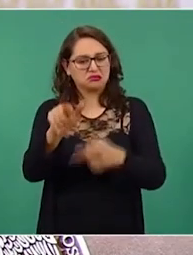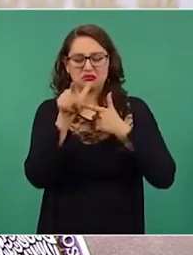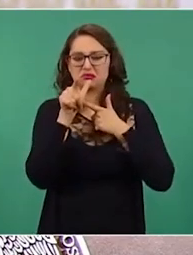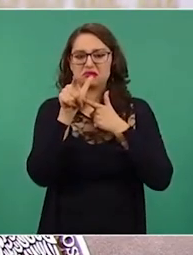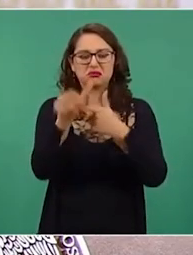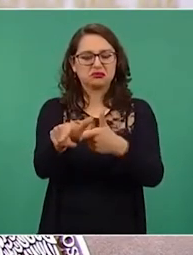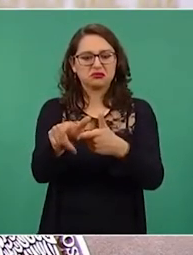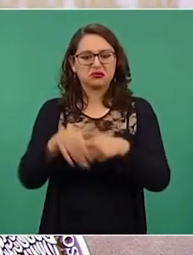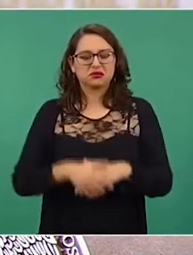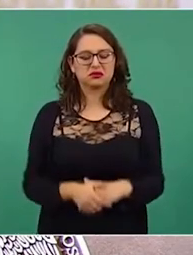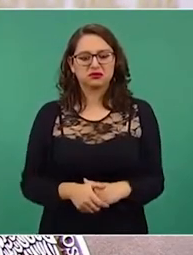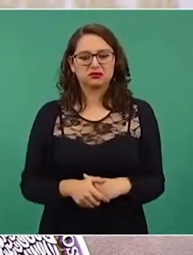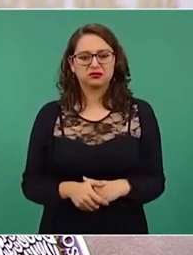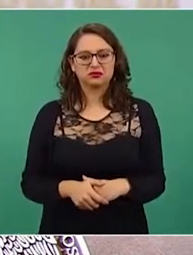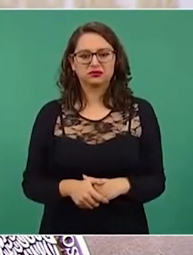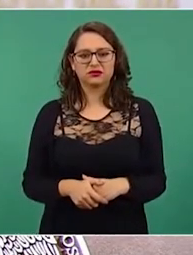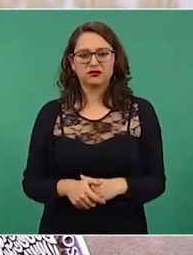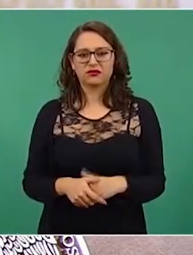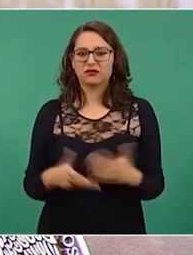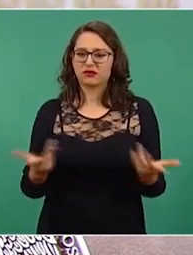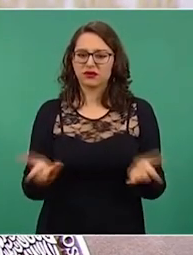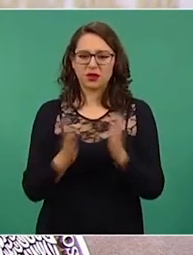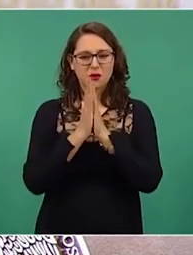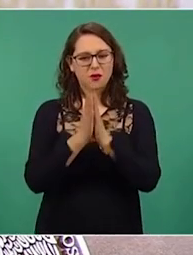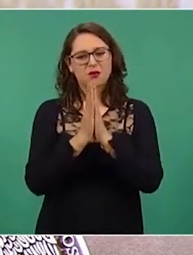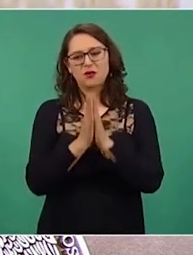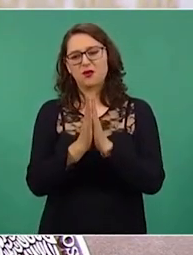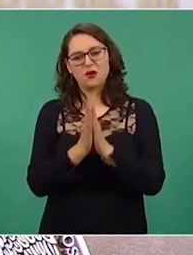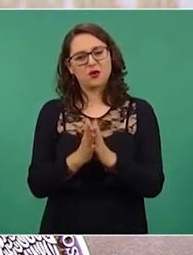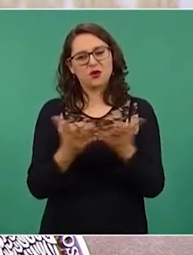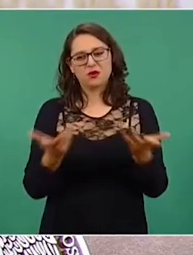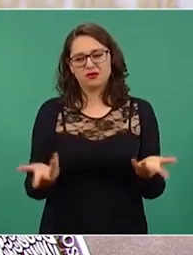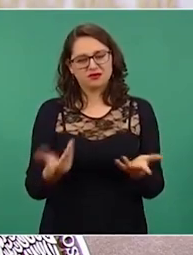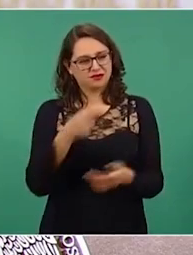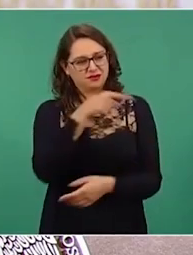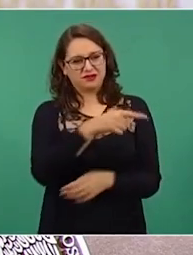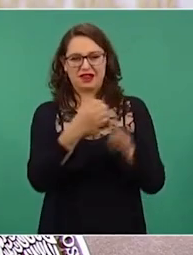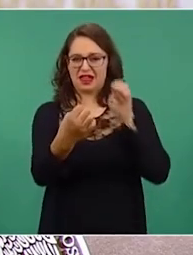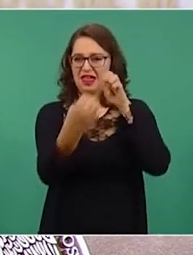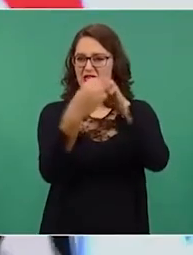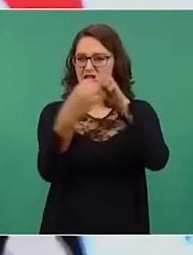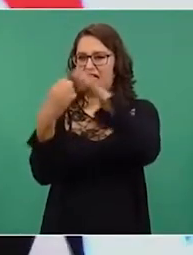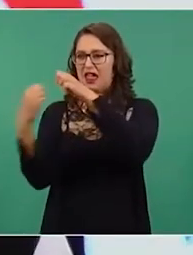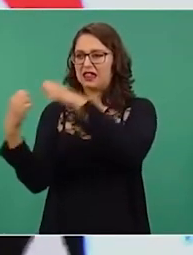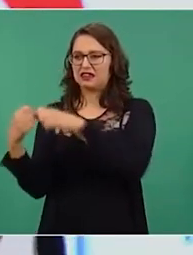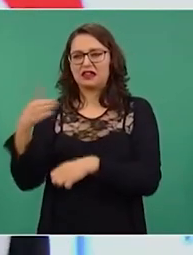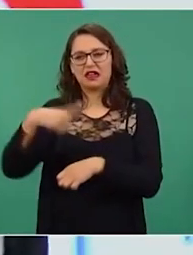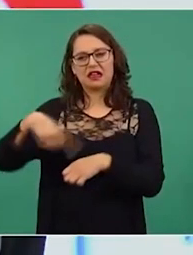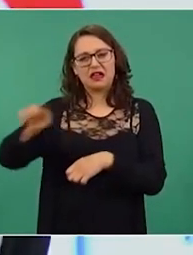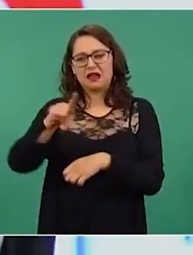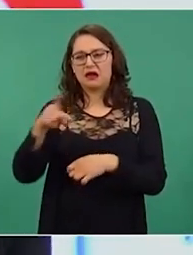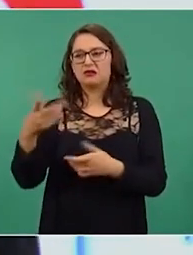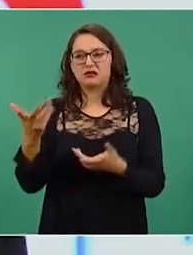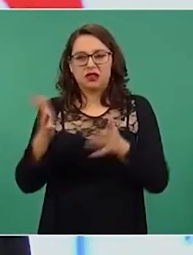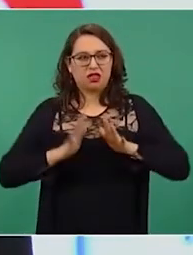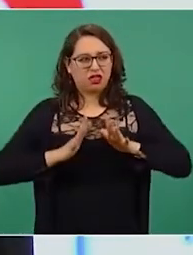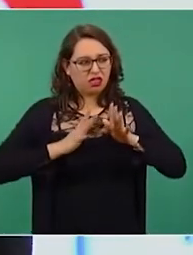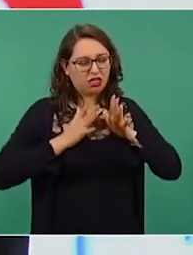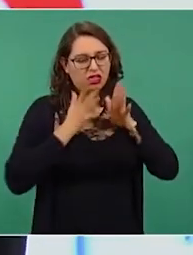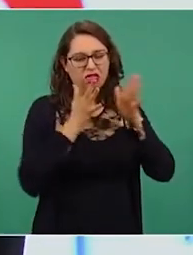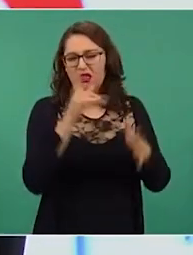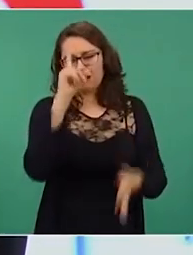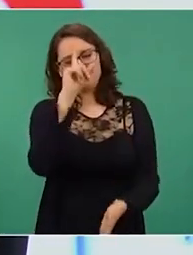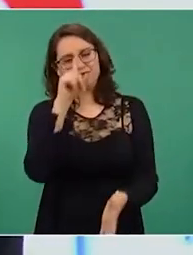kilowatts. Además, no se dejen engañar por analistas que defienden privilegios injustificables de empresas